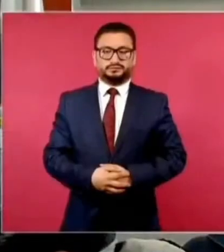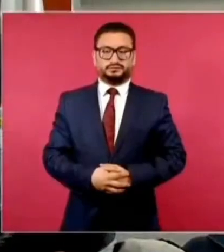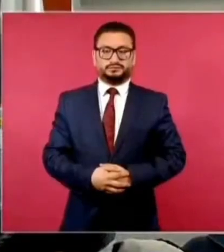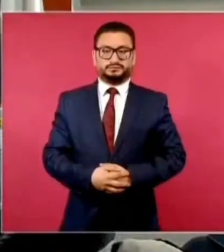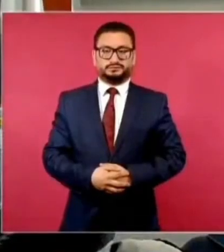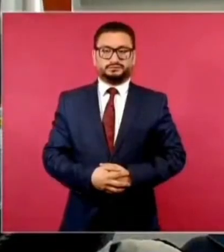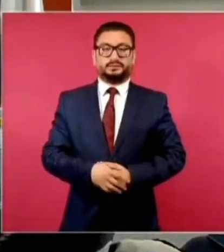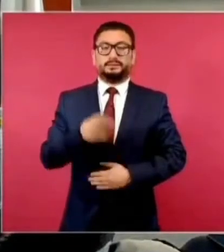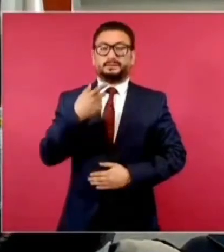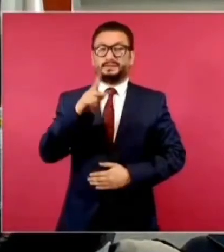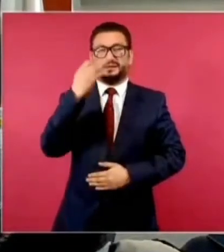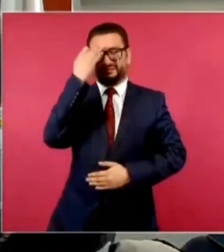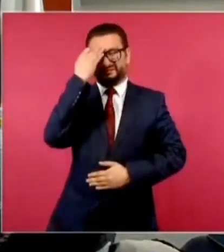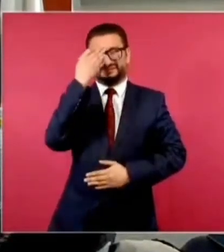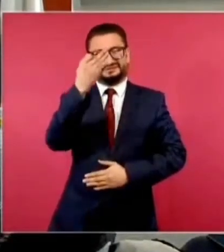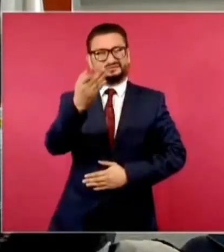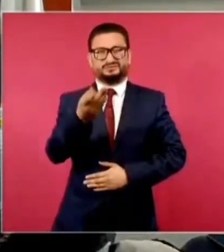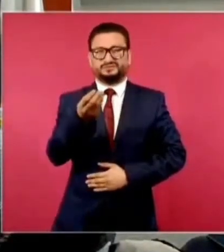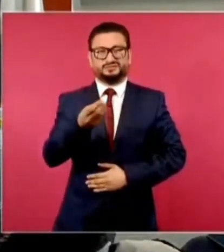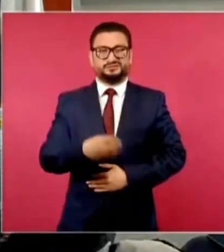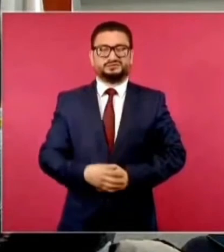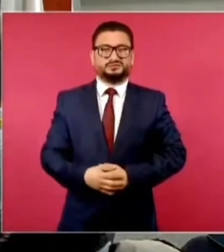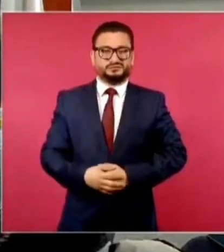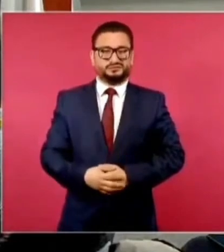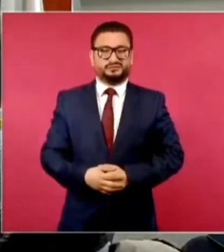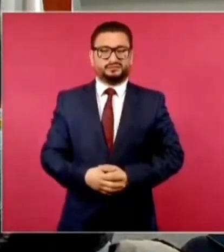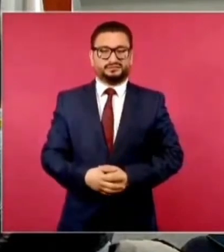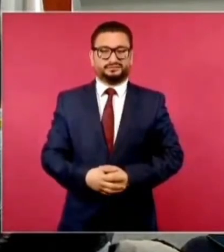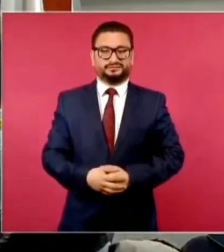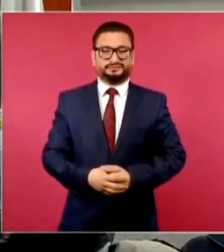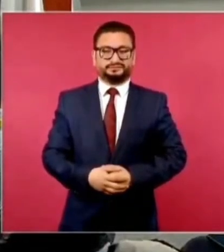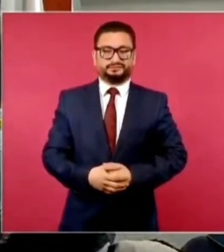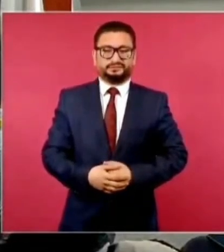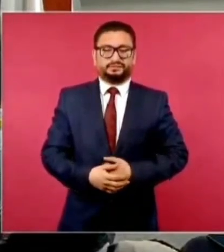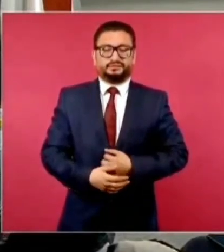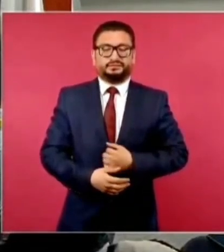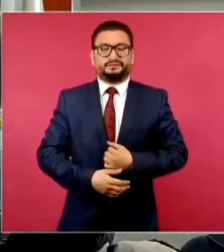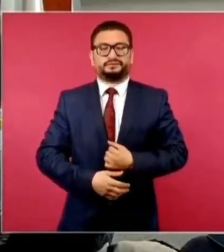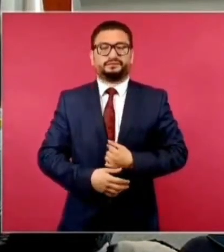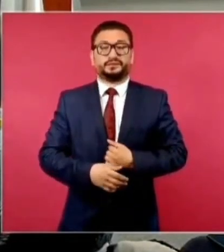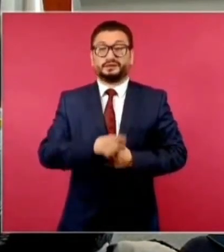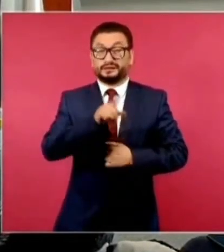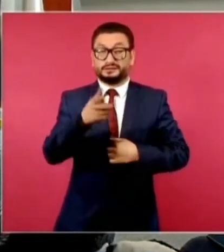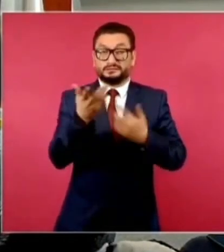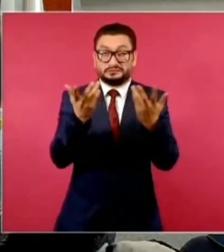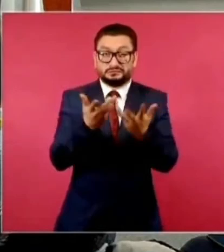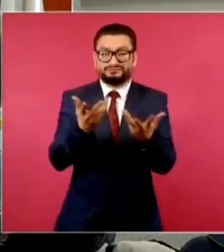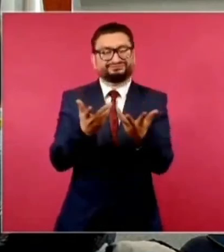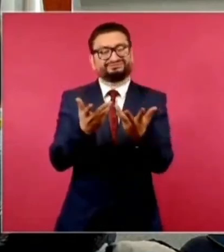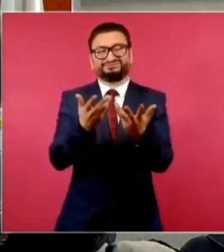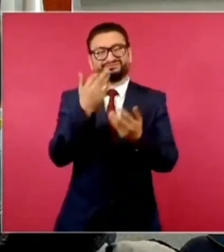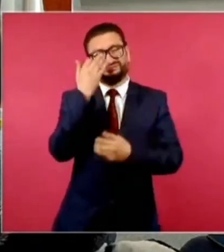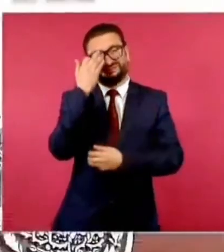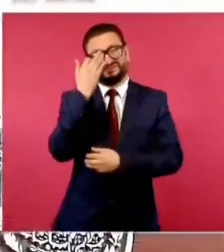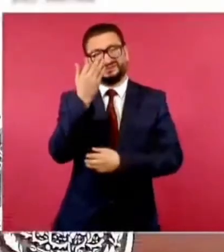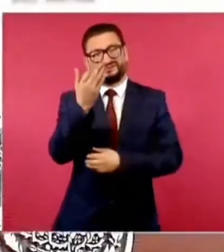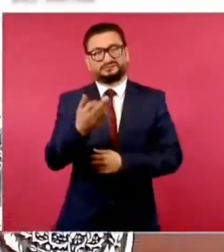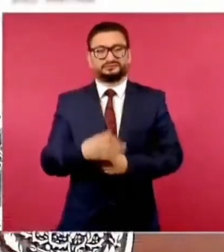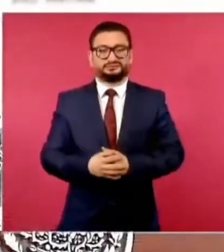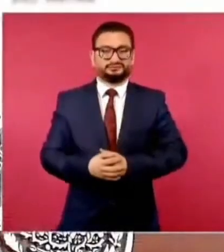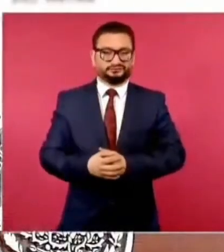en actuar y